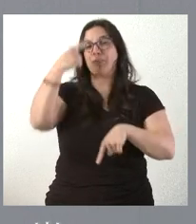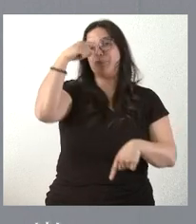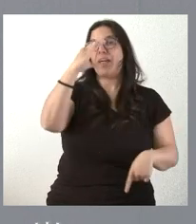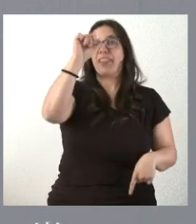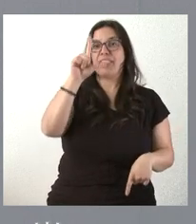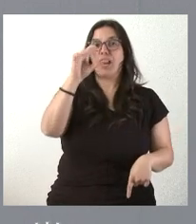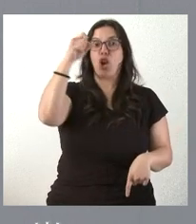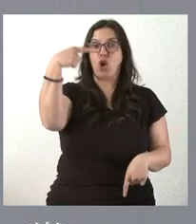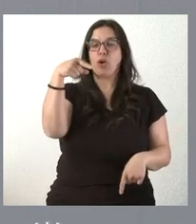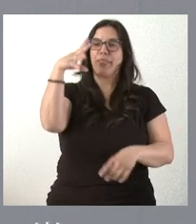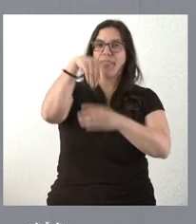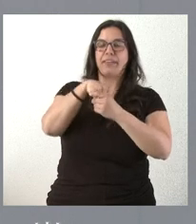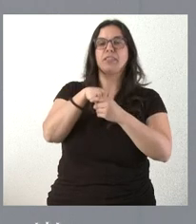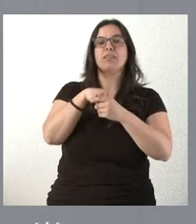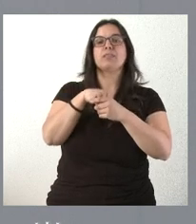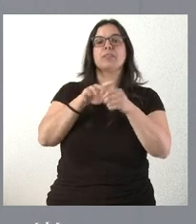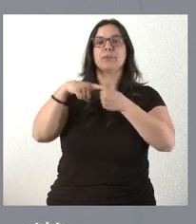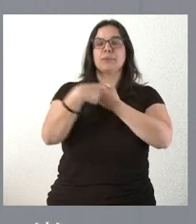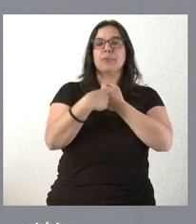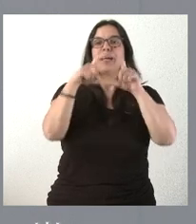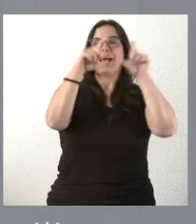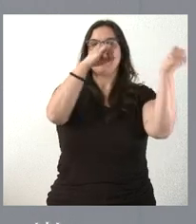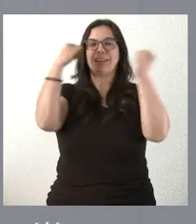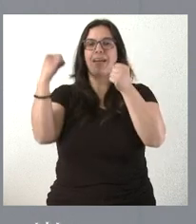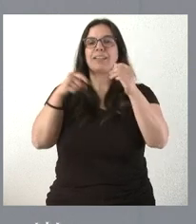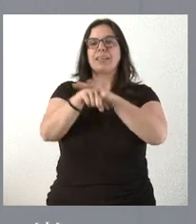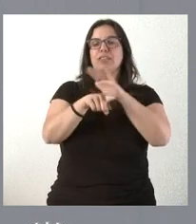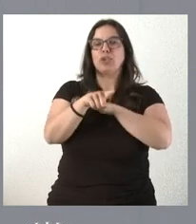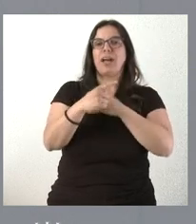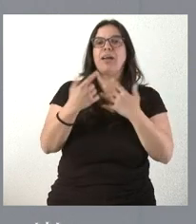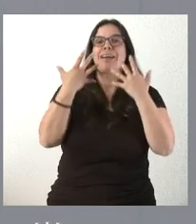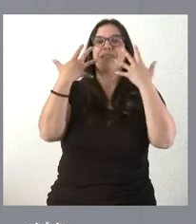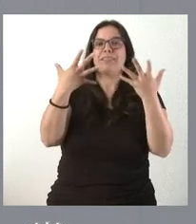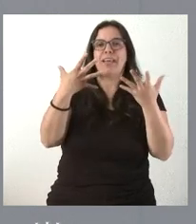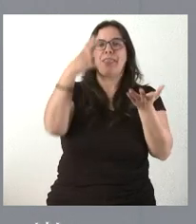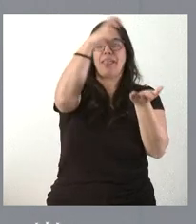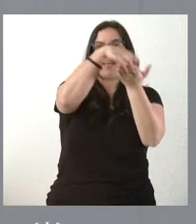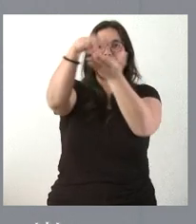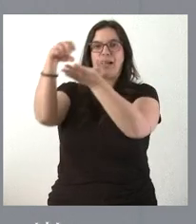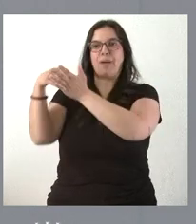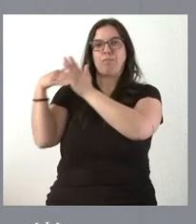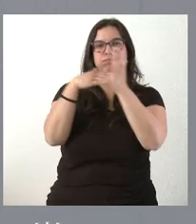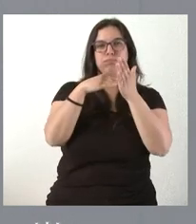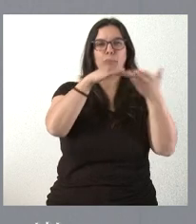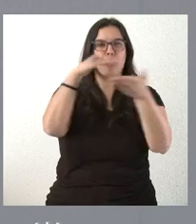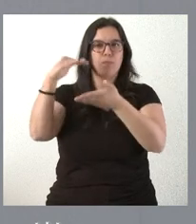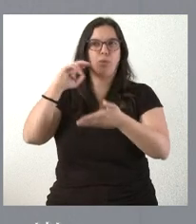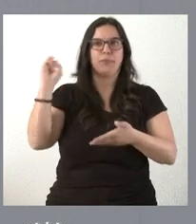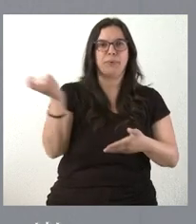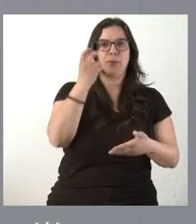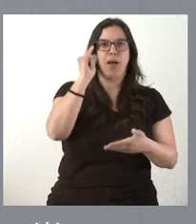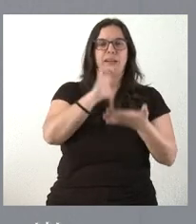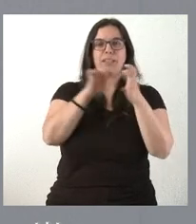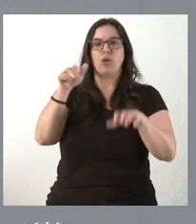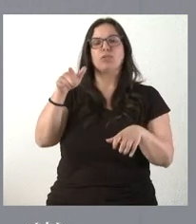esta asociación está integrada por las entidades gestoras de los 10 enclaves logísticos existentes en Castilla y León. Es un proyecto